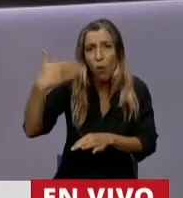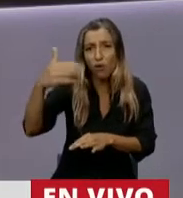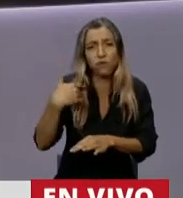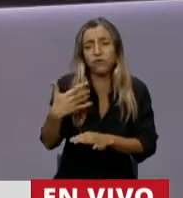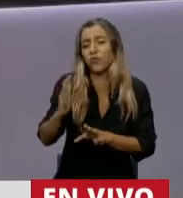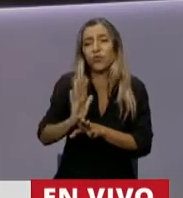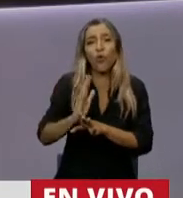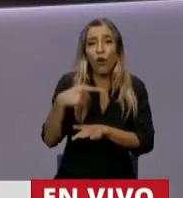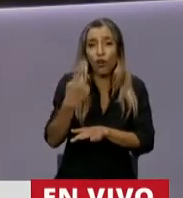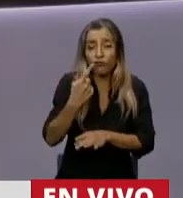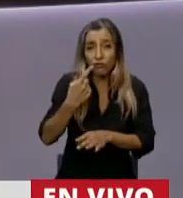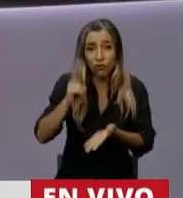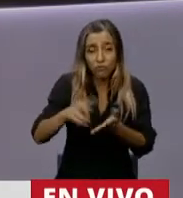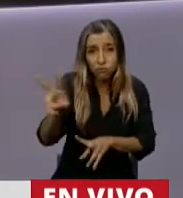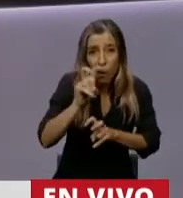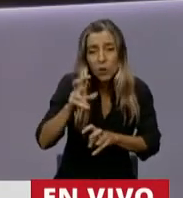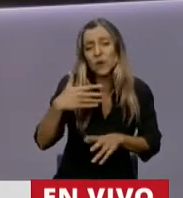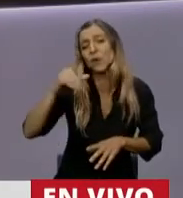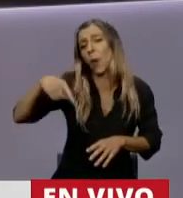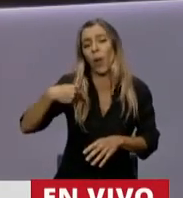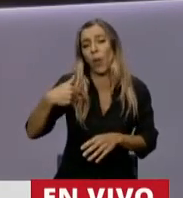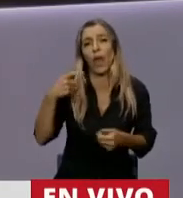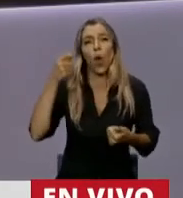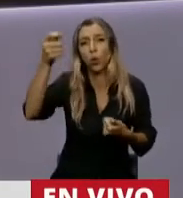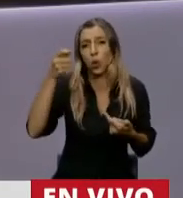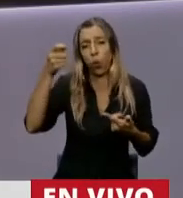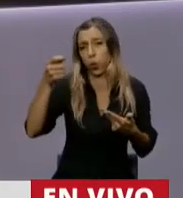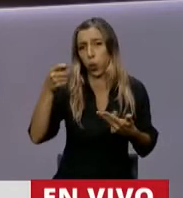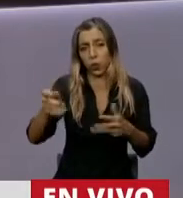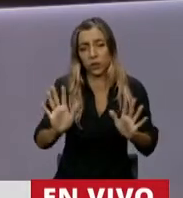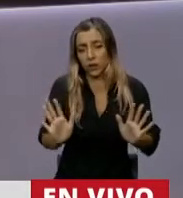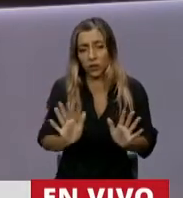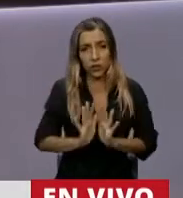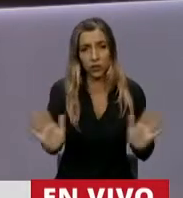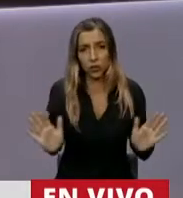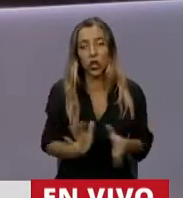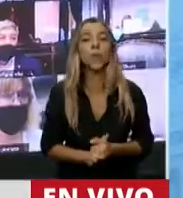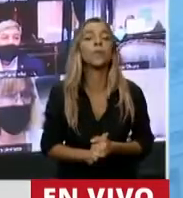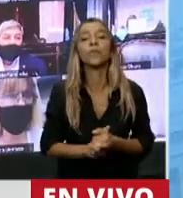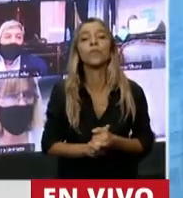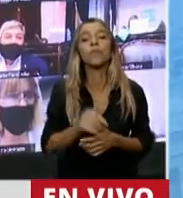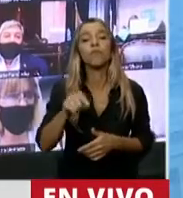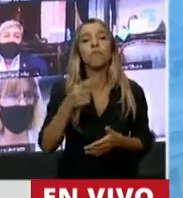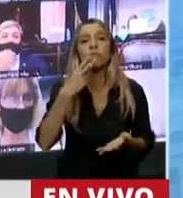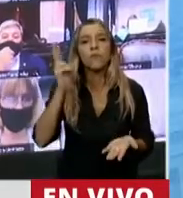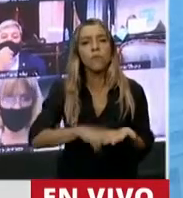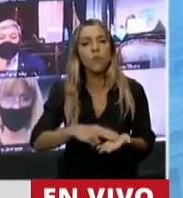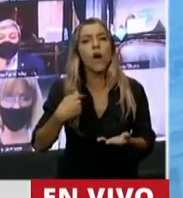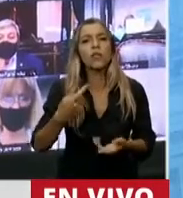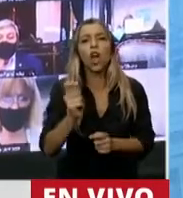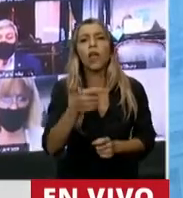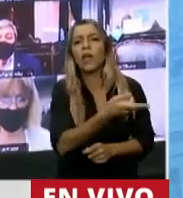juicios en los estrados judiciales. El alcance del impuesto también